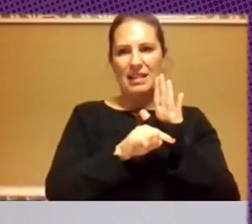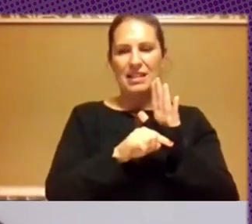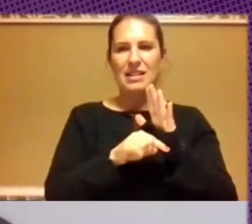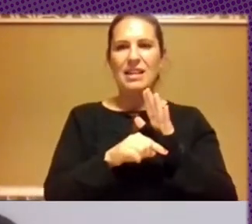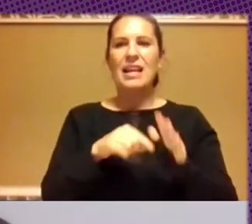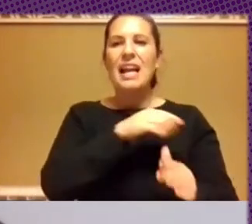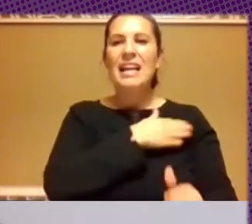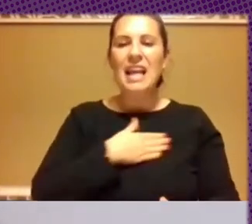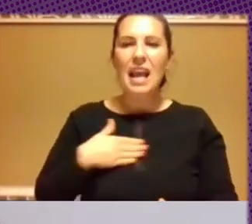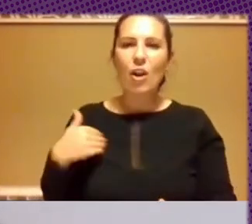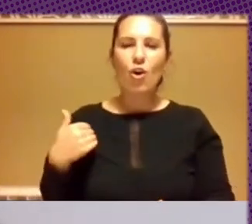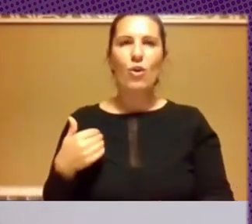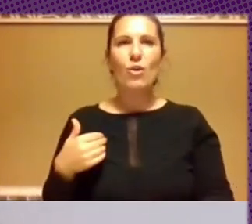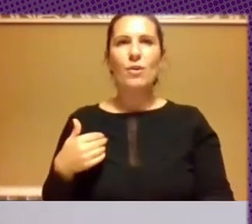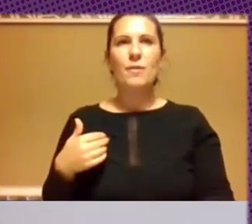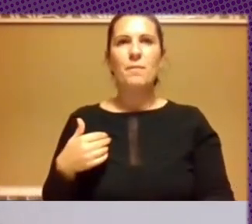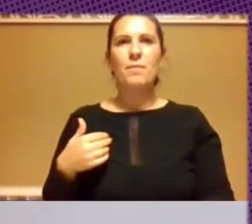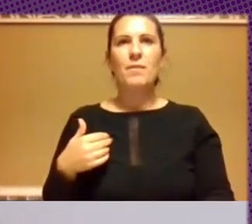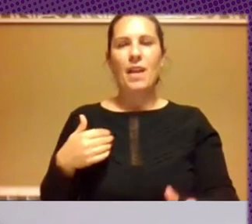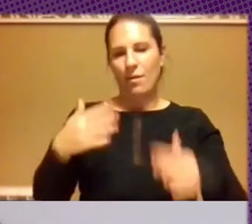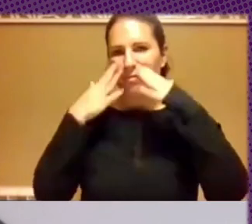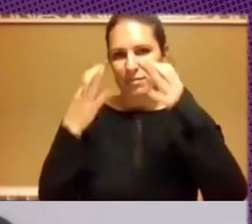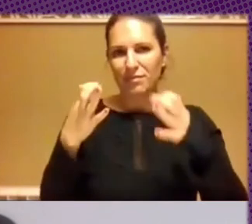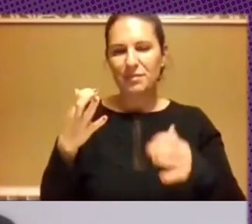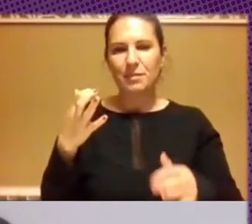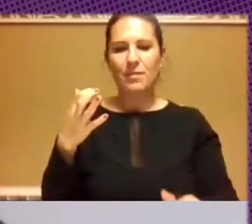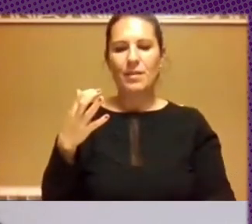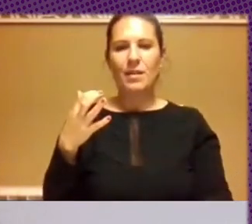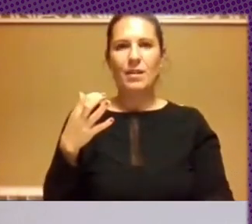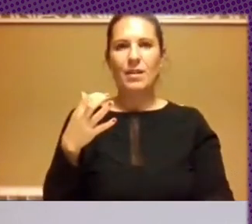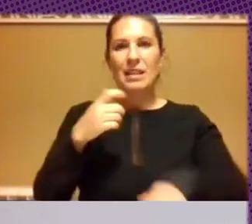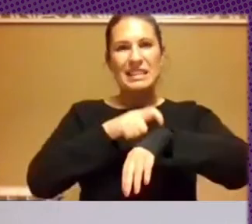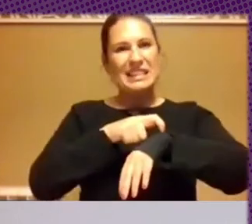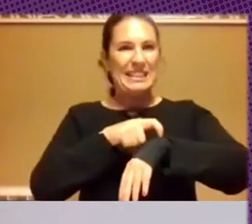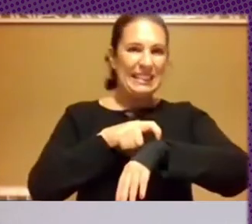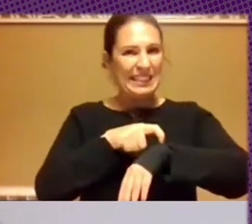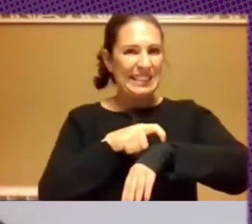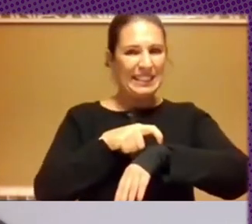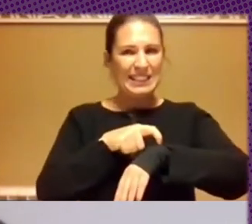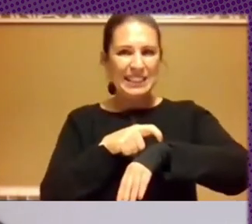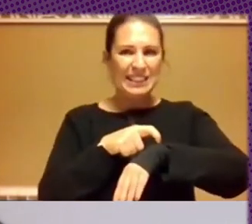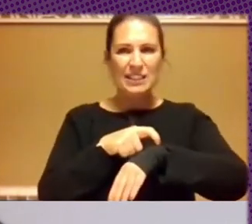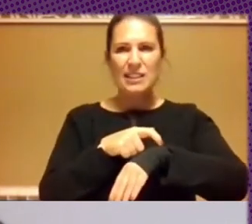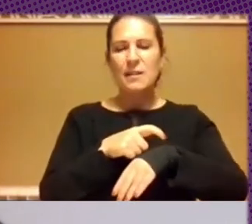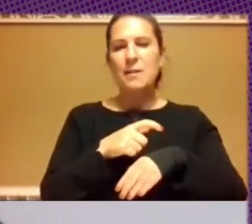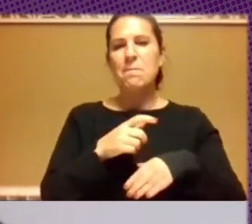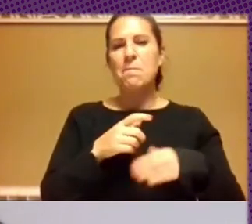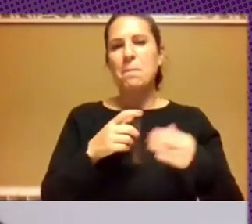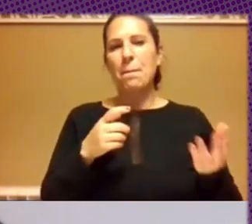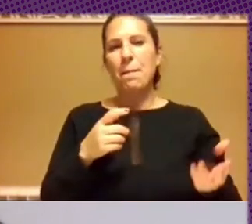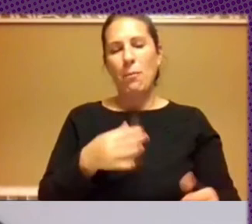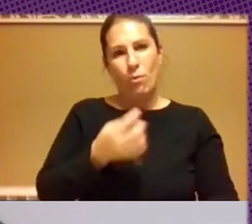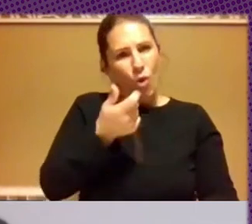incidir en este sentido y le quiero como vamos regulín de tiempo le vamos a digamos